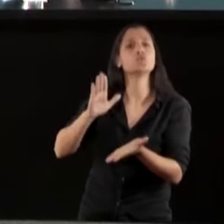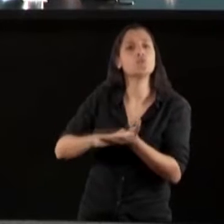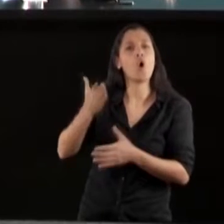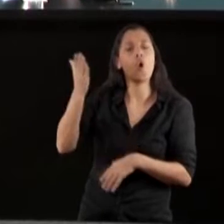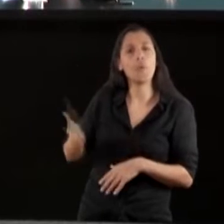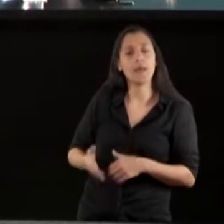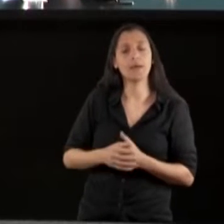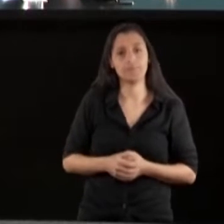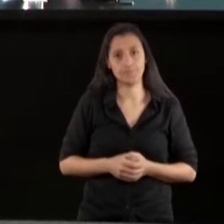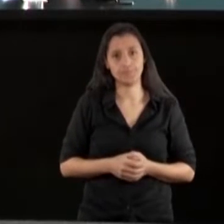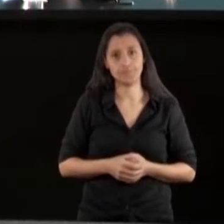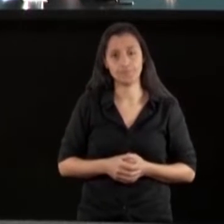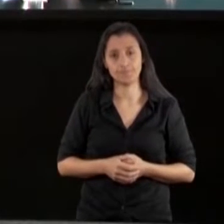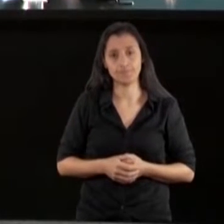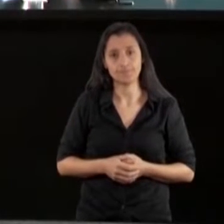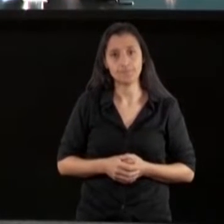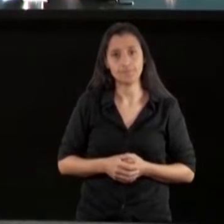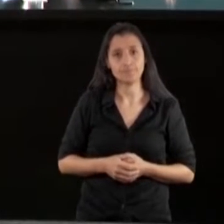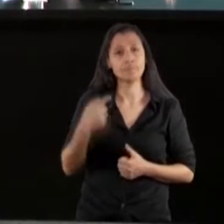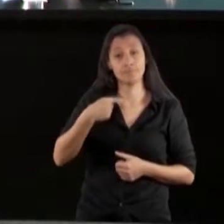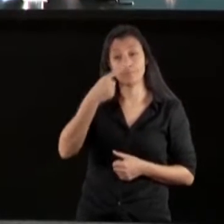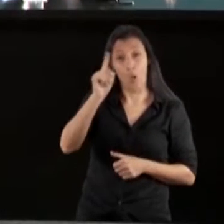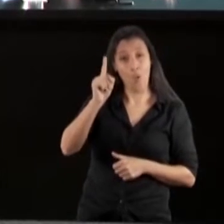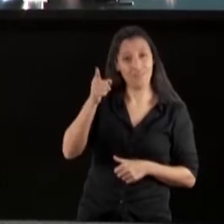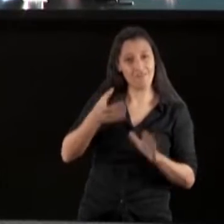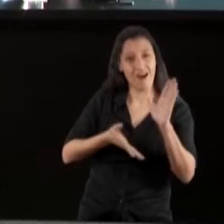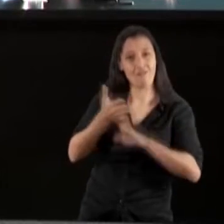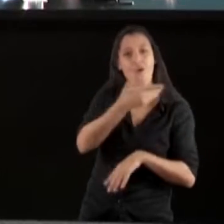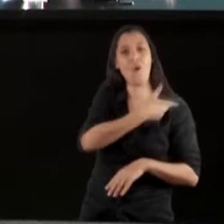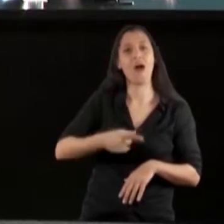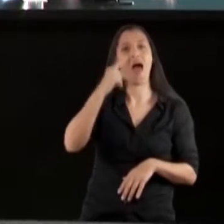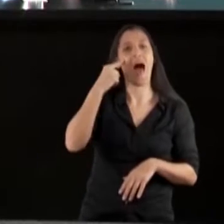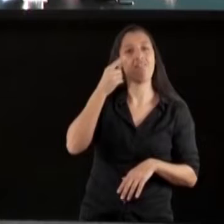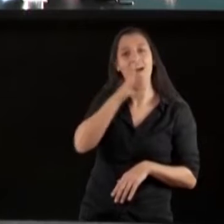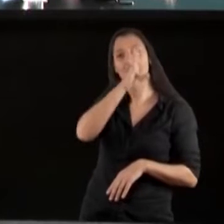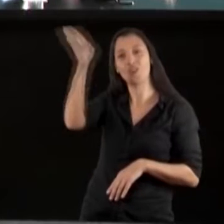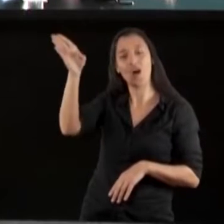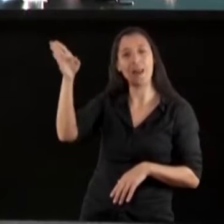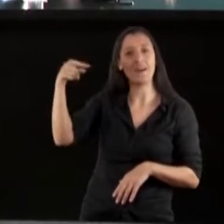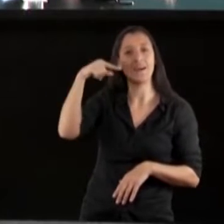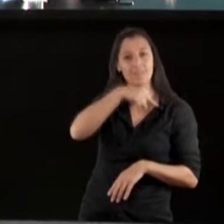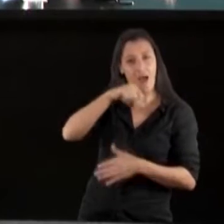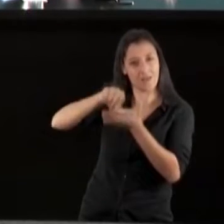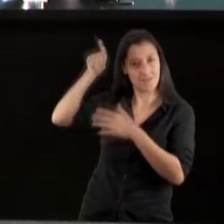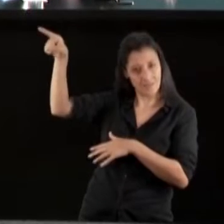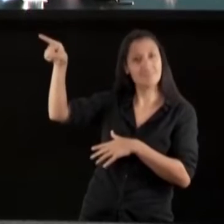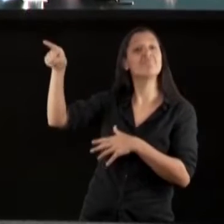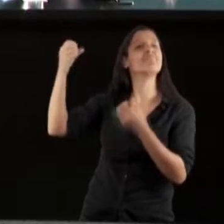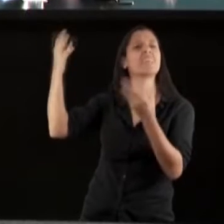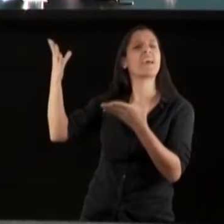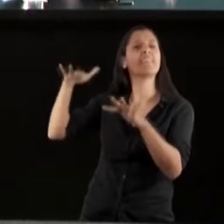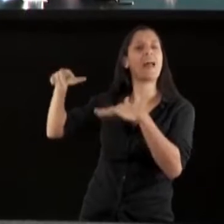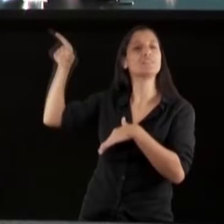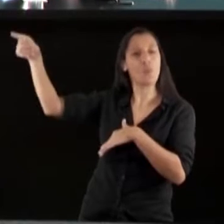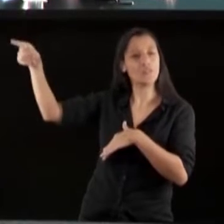participación de nuestro presidente y en esta última